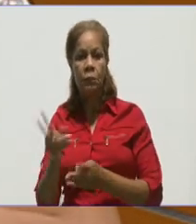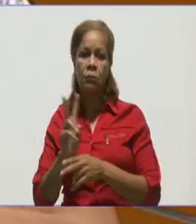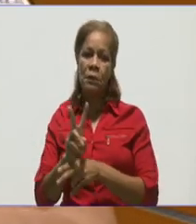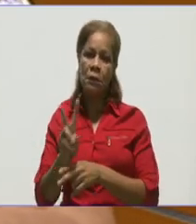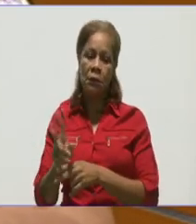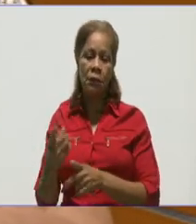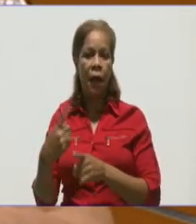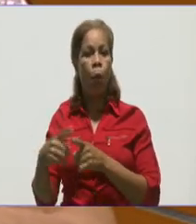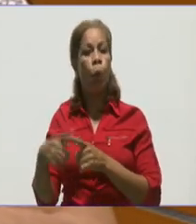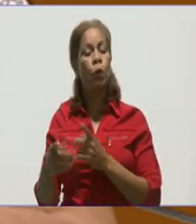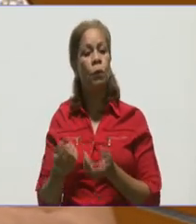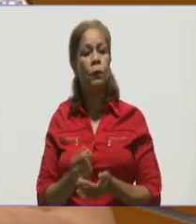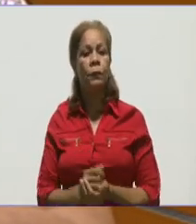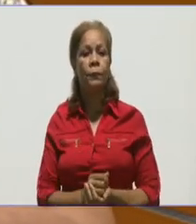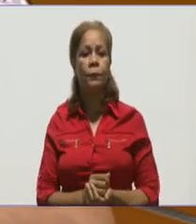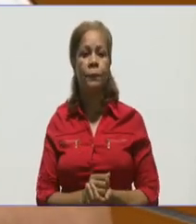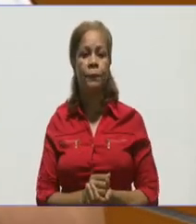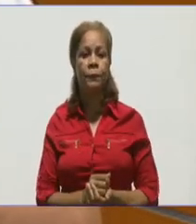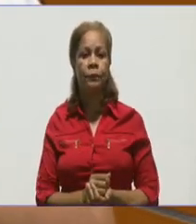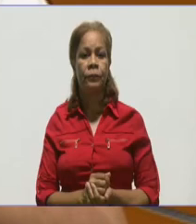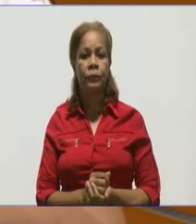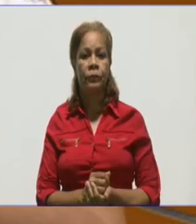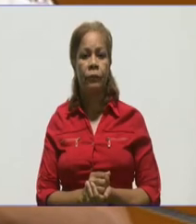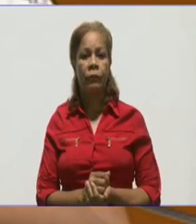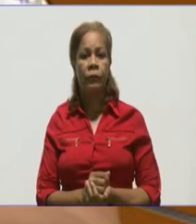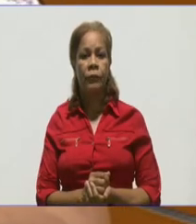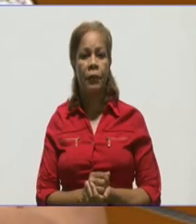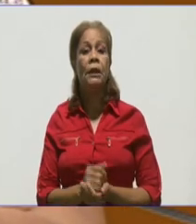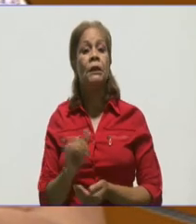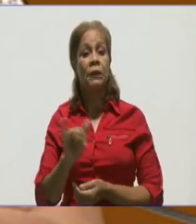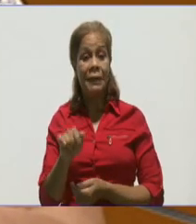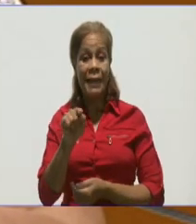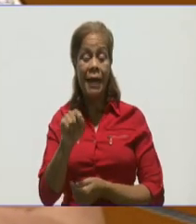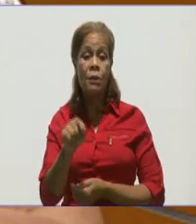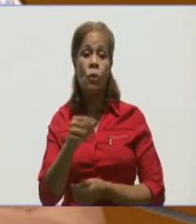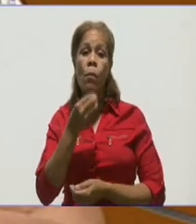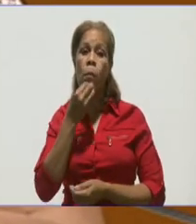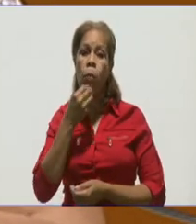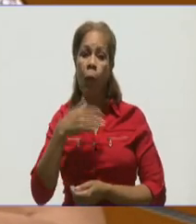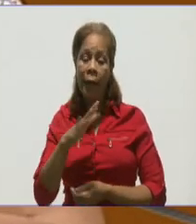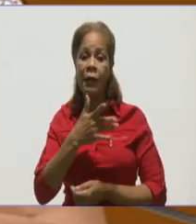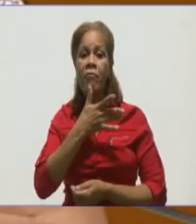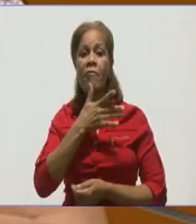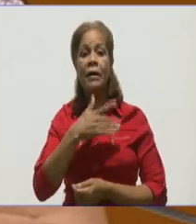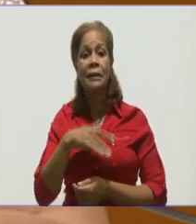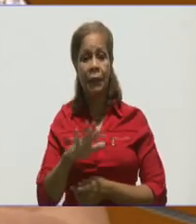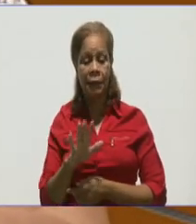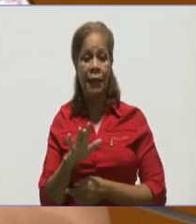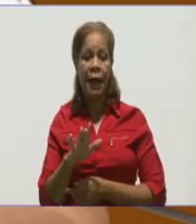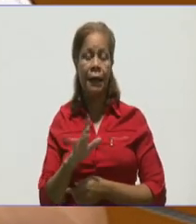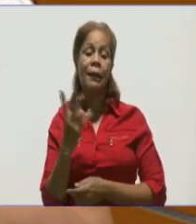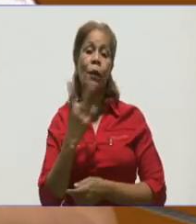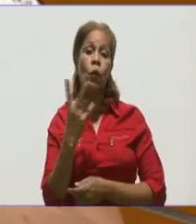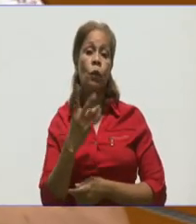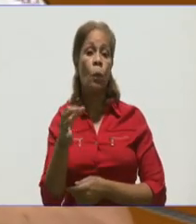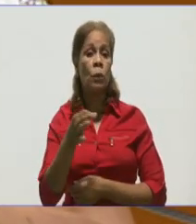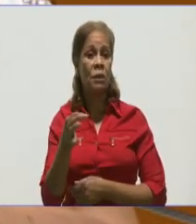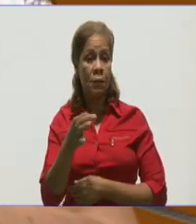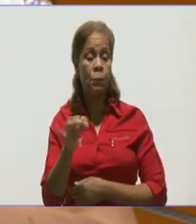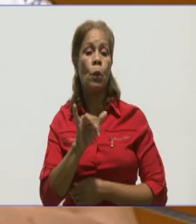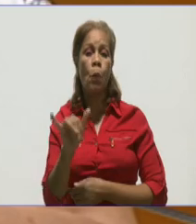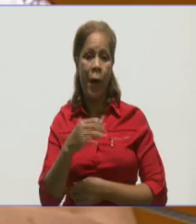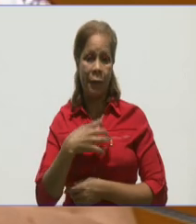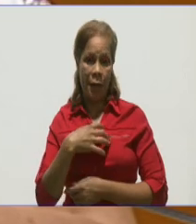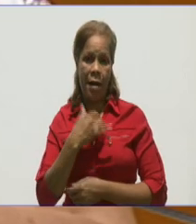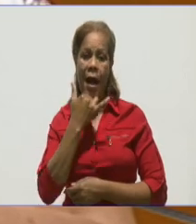también permite, facilita que estos municipios también se vean afectados. Es importante